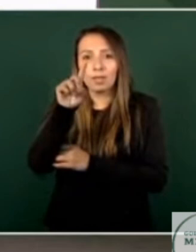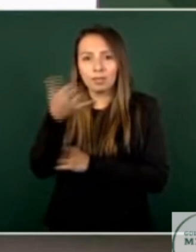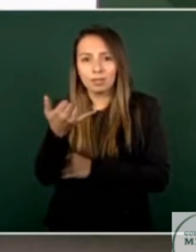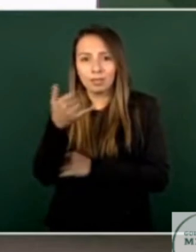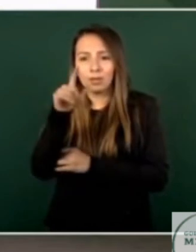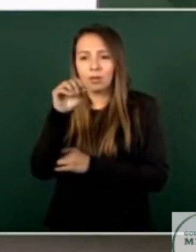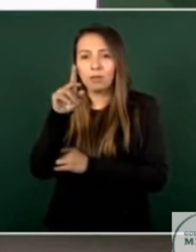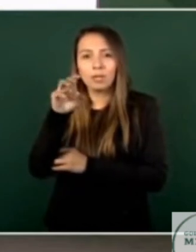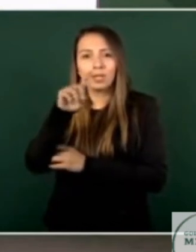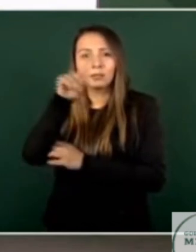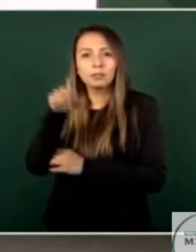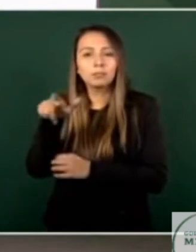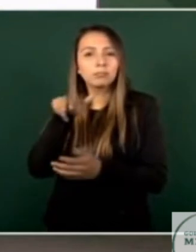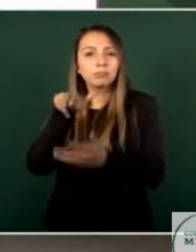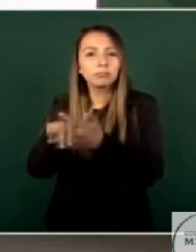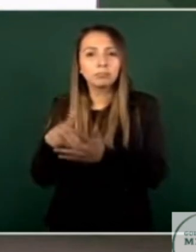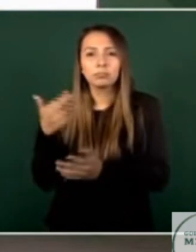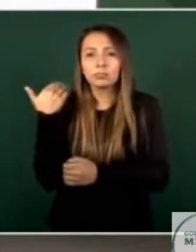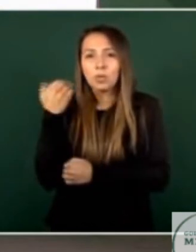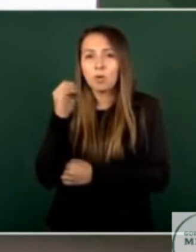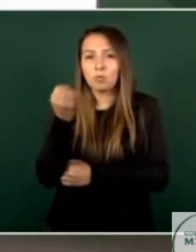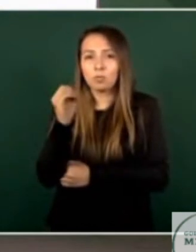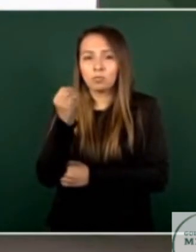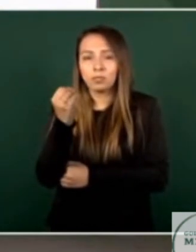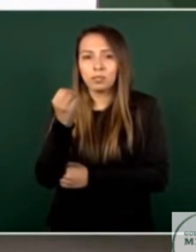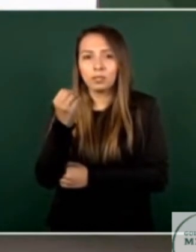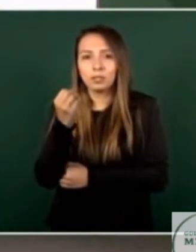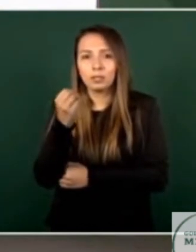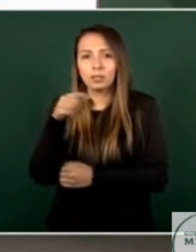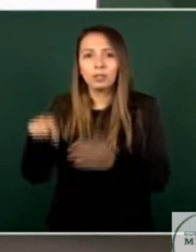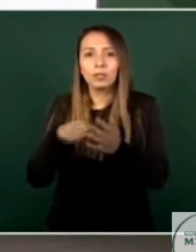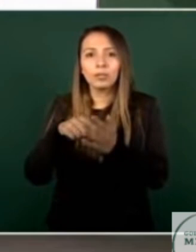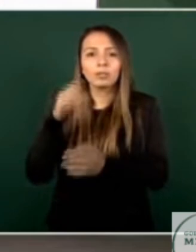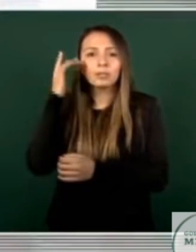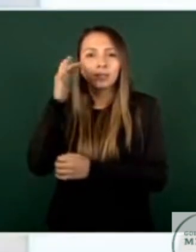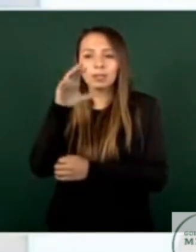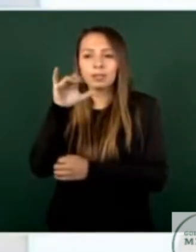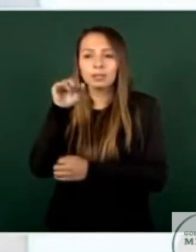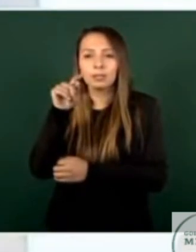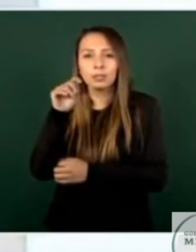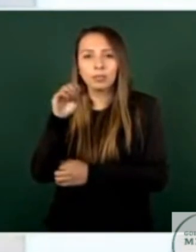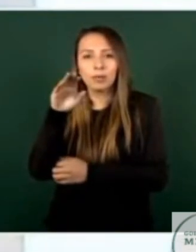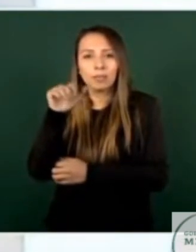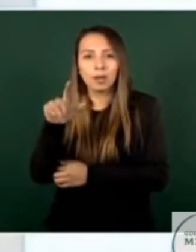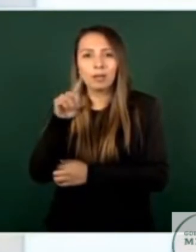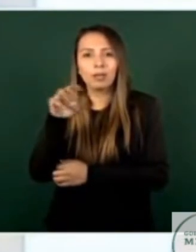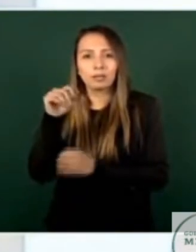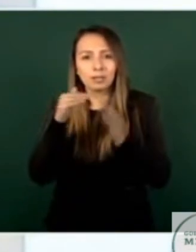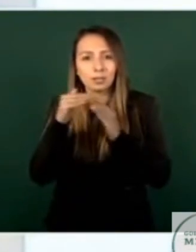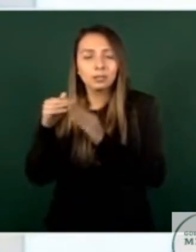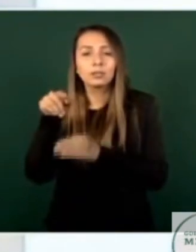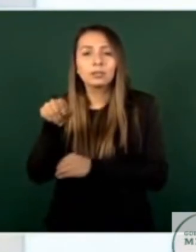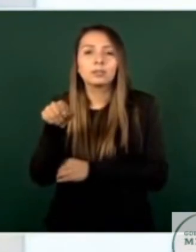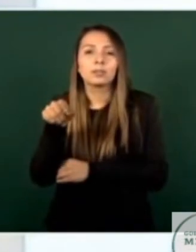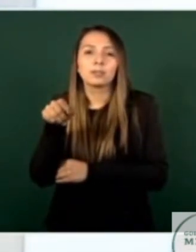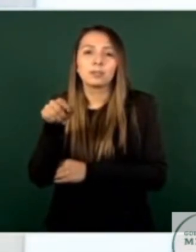asesinado el pasado mes de octubre en San Cristóbal de las Casas comentar que con la